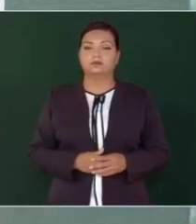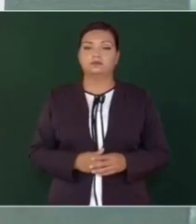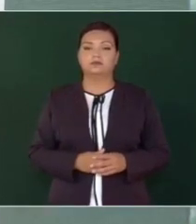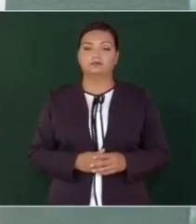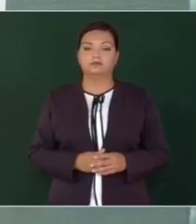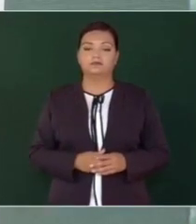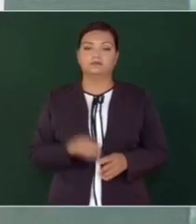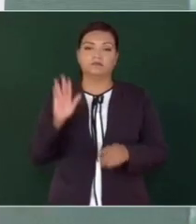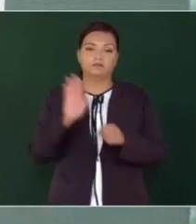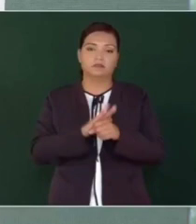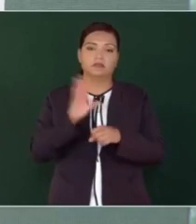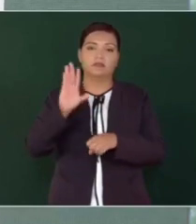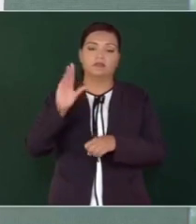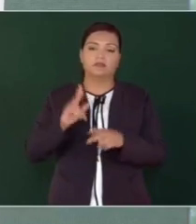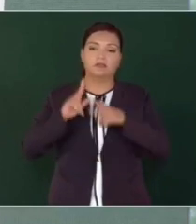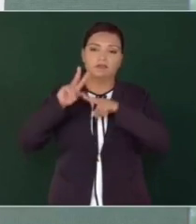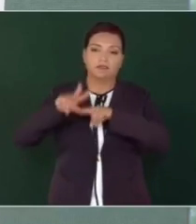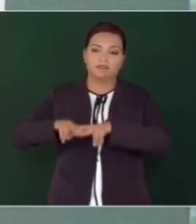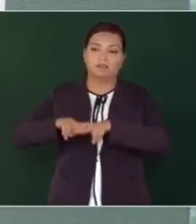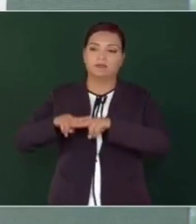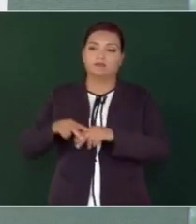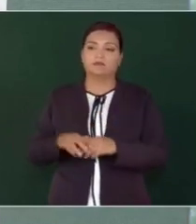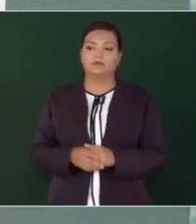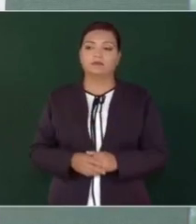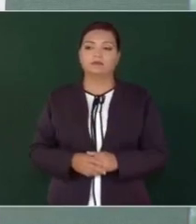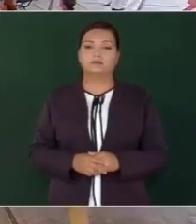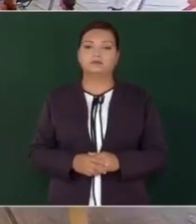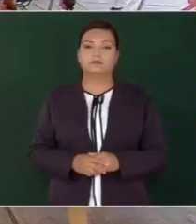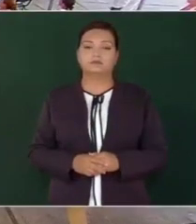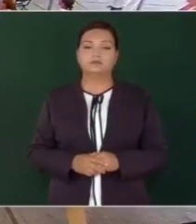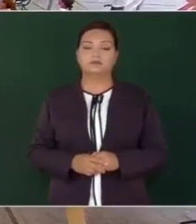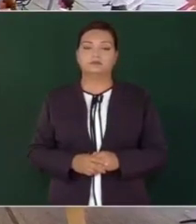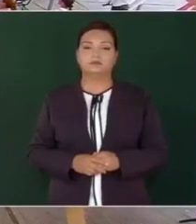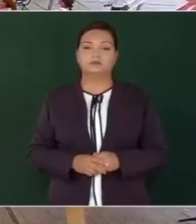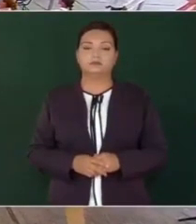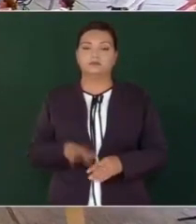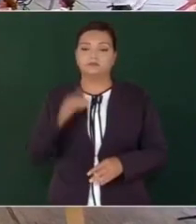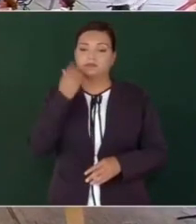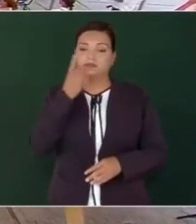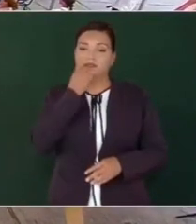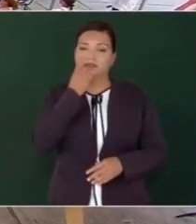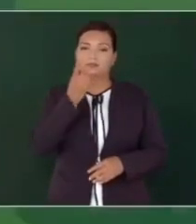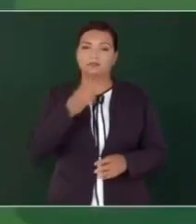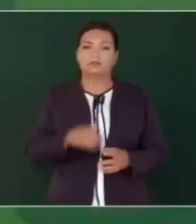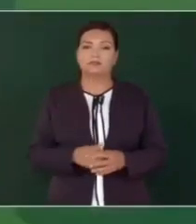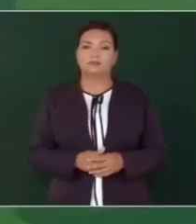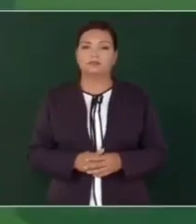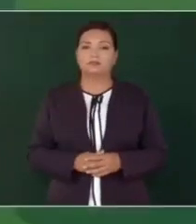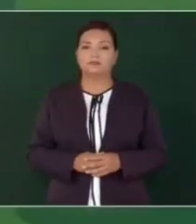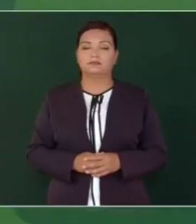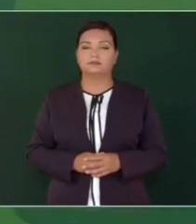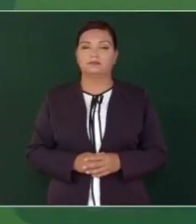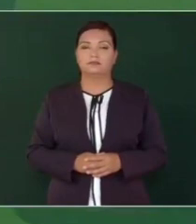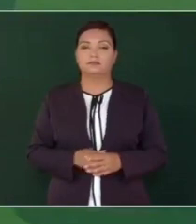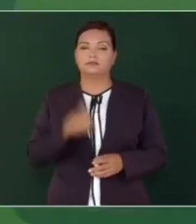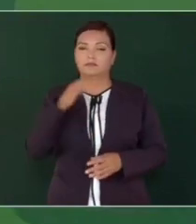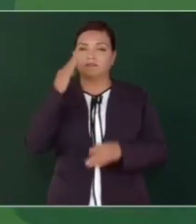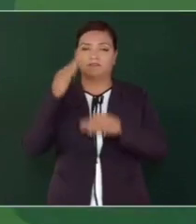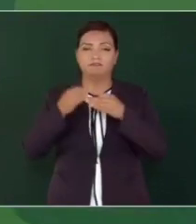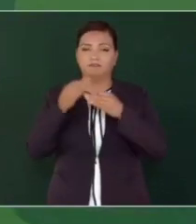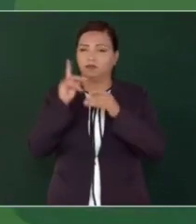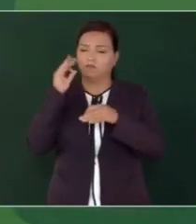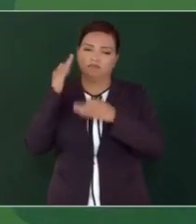debía serles. Y yo espero terminar mi mandato